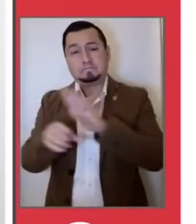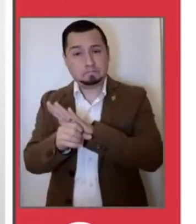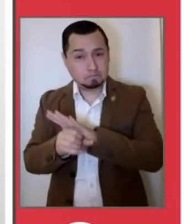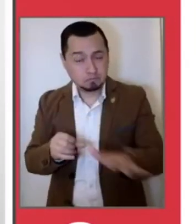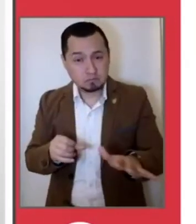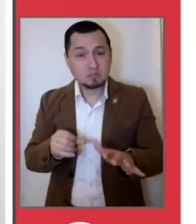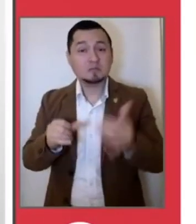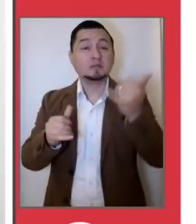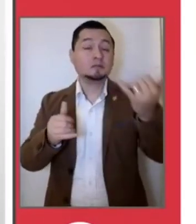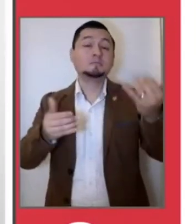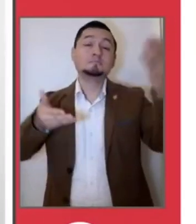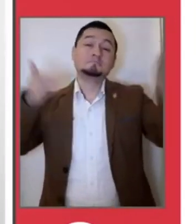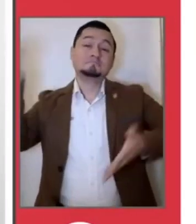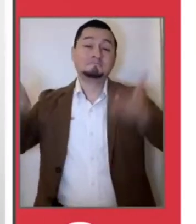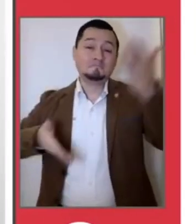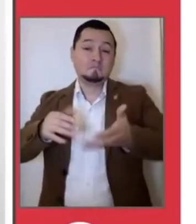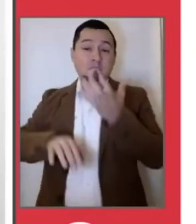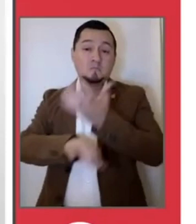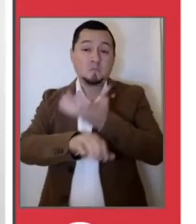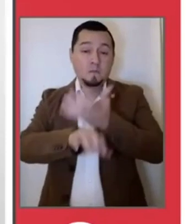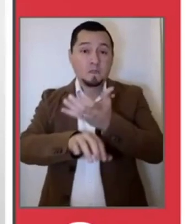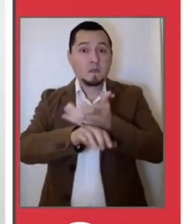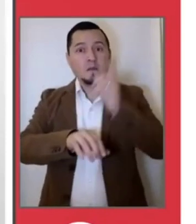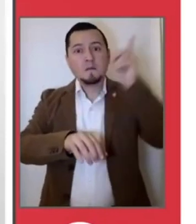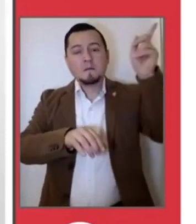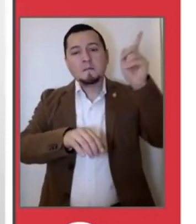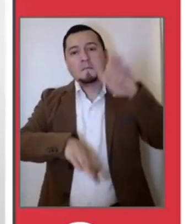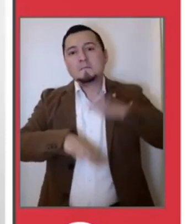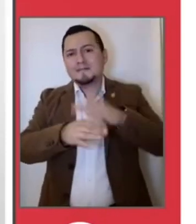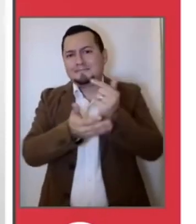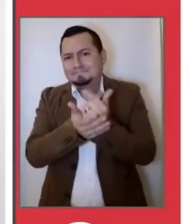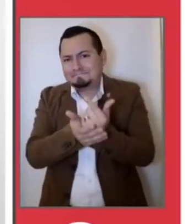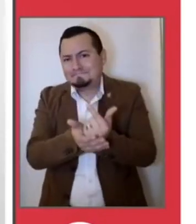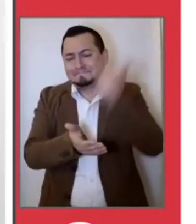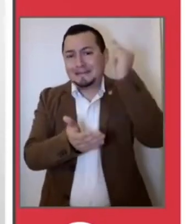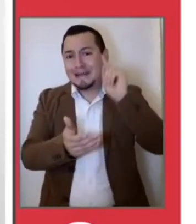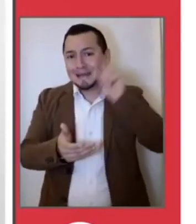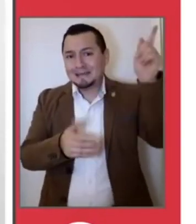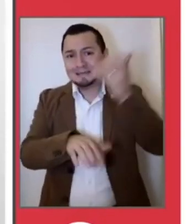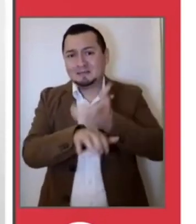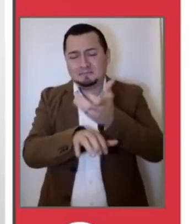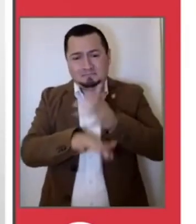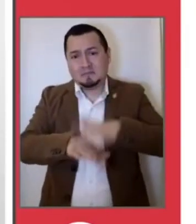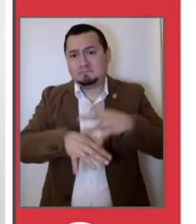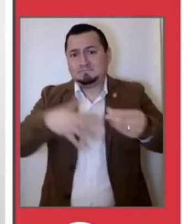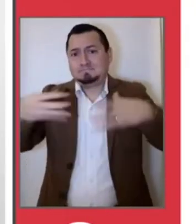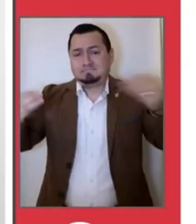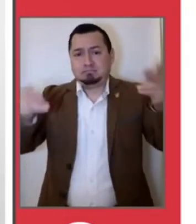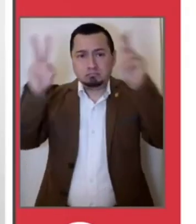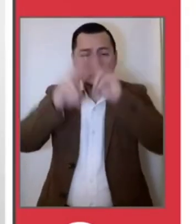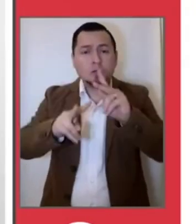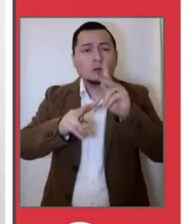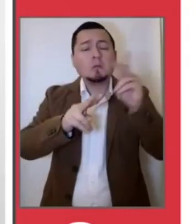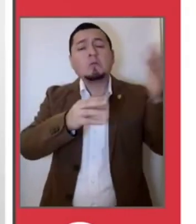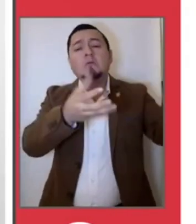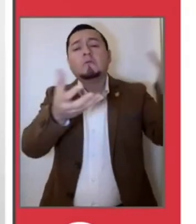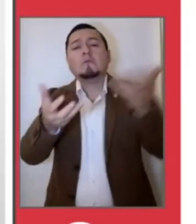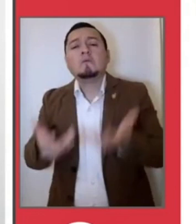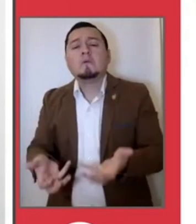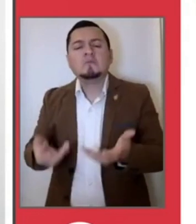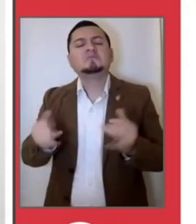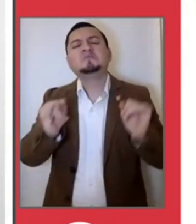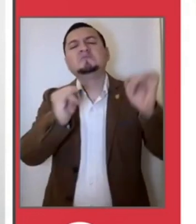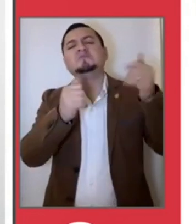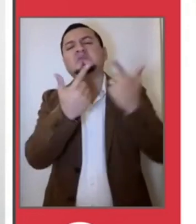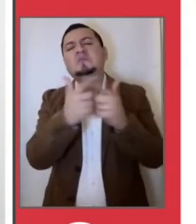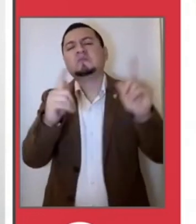llegada de población migrante de Estados Unidos en donde se vive un momento muy crítico, un momento crítico en el crecimiento de la pandemia también fue